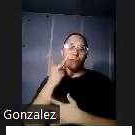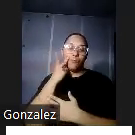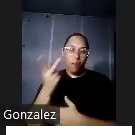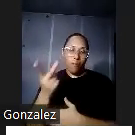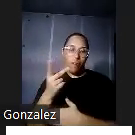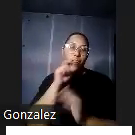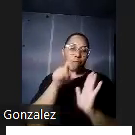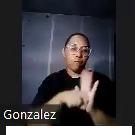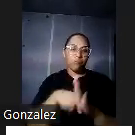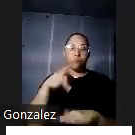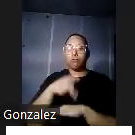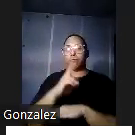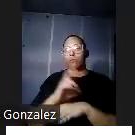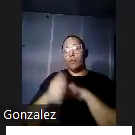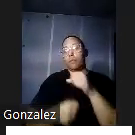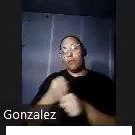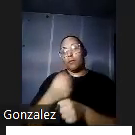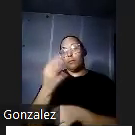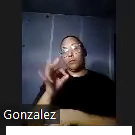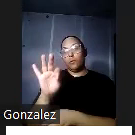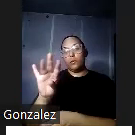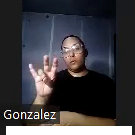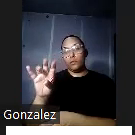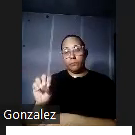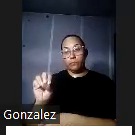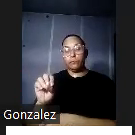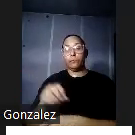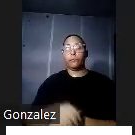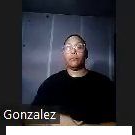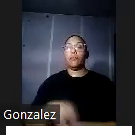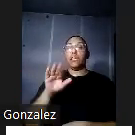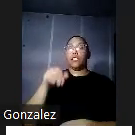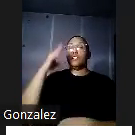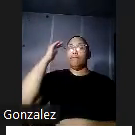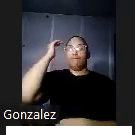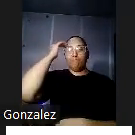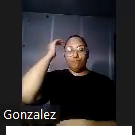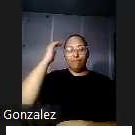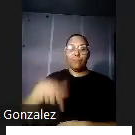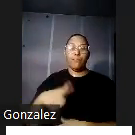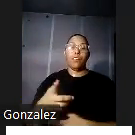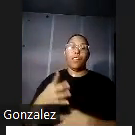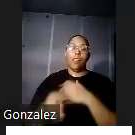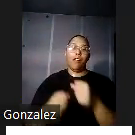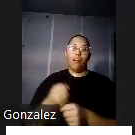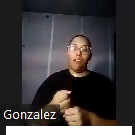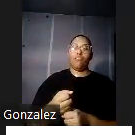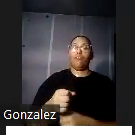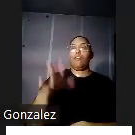de los años 70 y esa visita se debió a la conmemoración del centenario de su papá del doctor Ashford